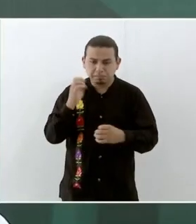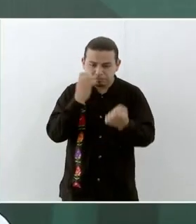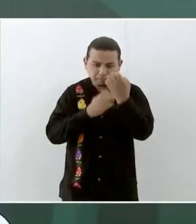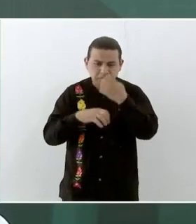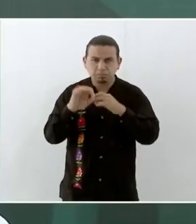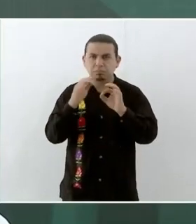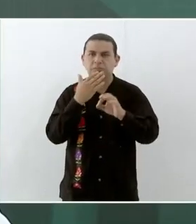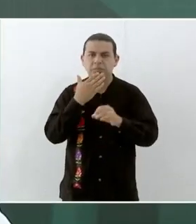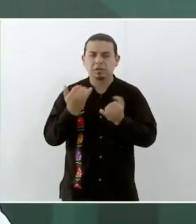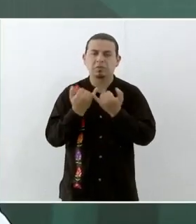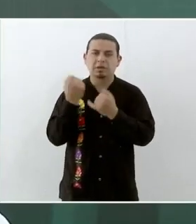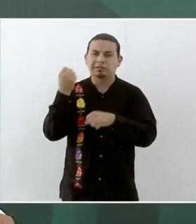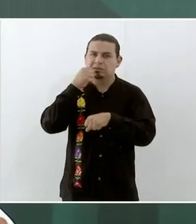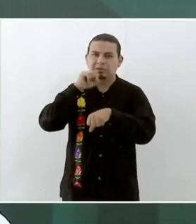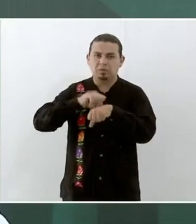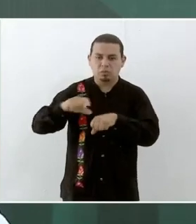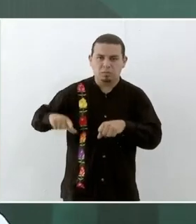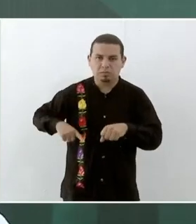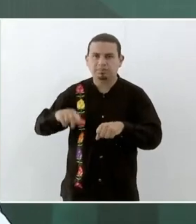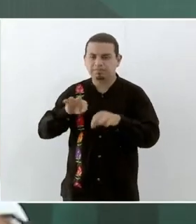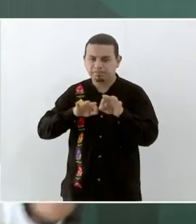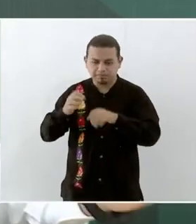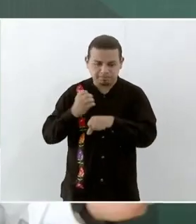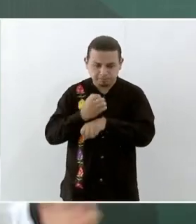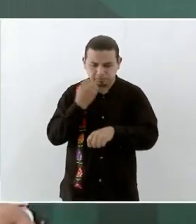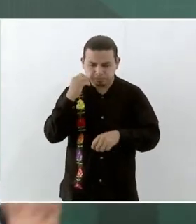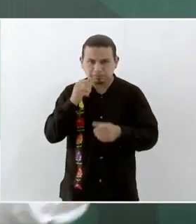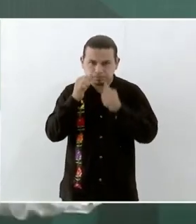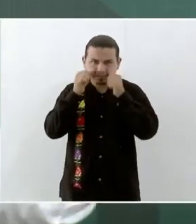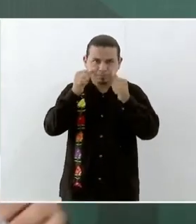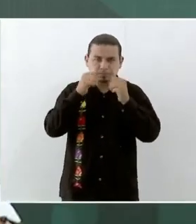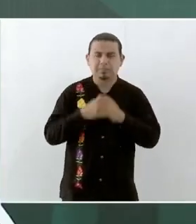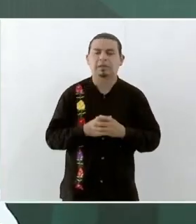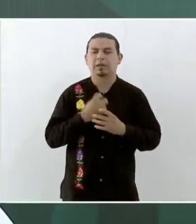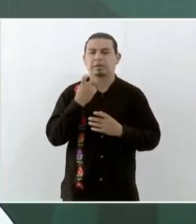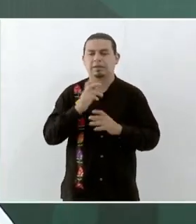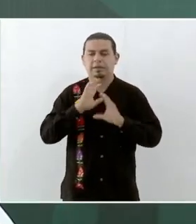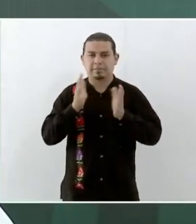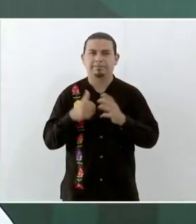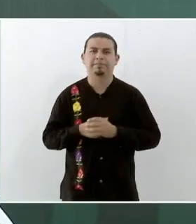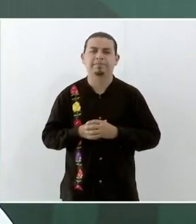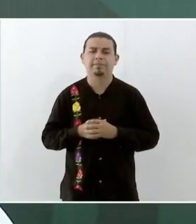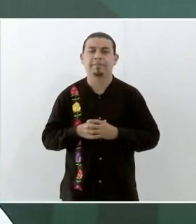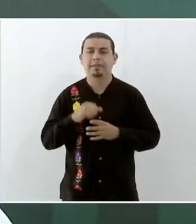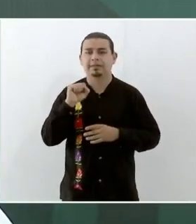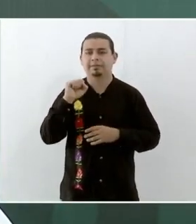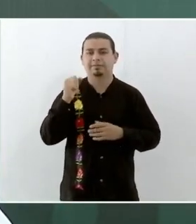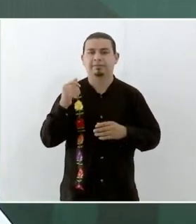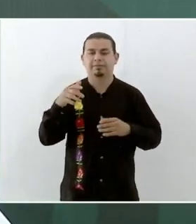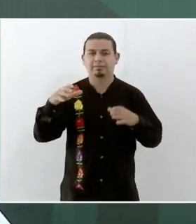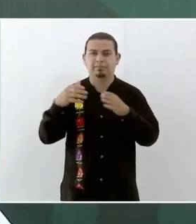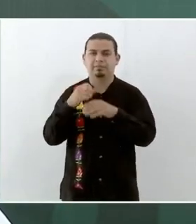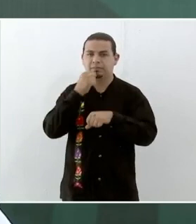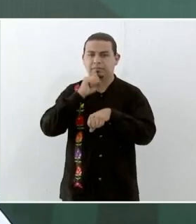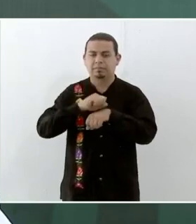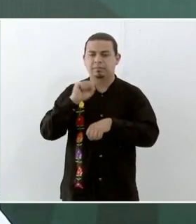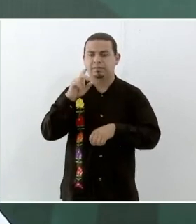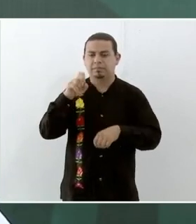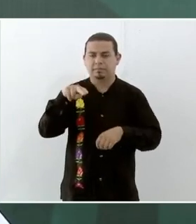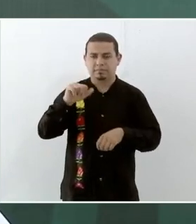bueno, pues ya también los censos empezaron. Se atendió por parte de la Defensa Nacional más de 28